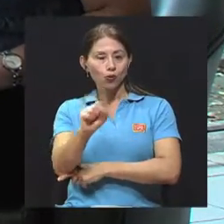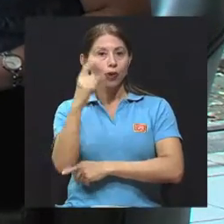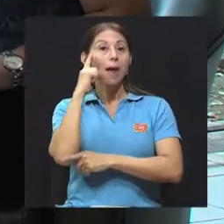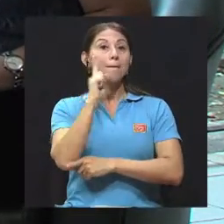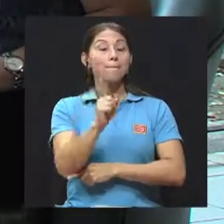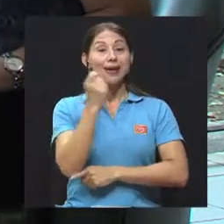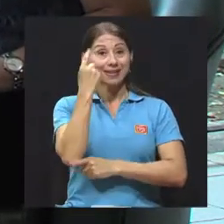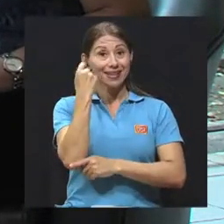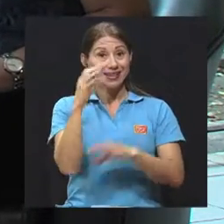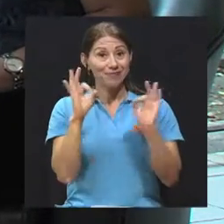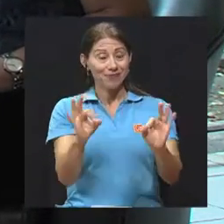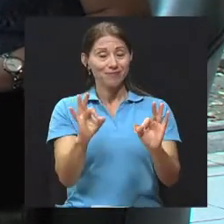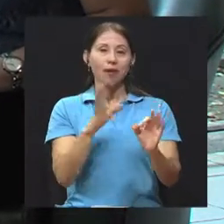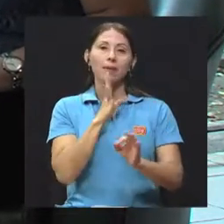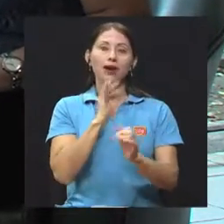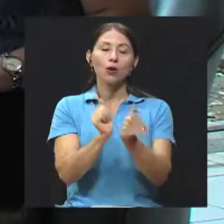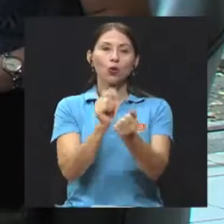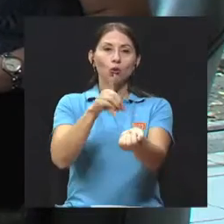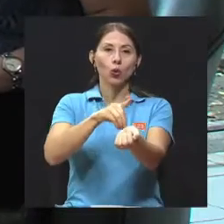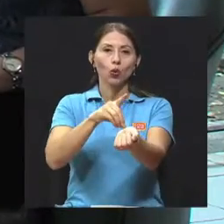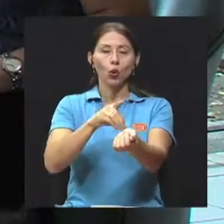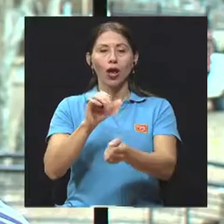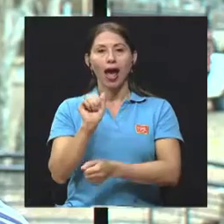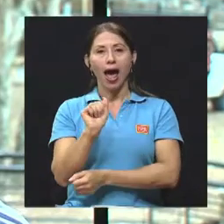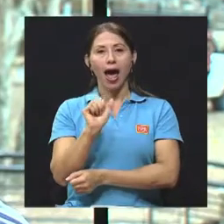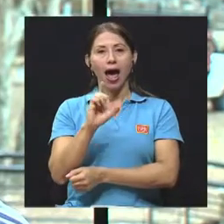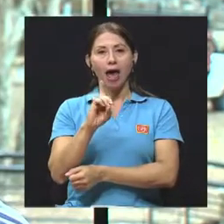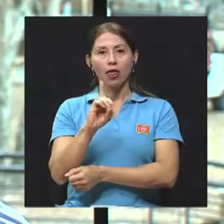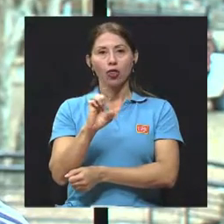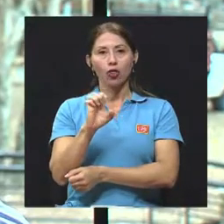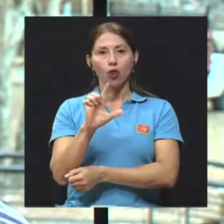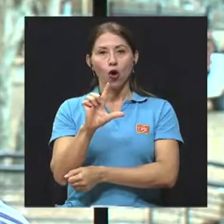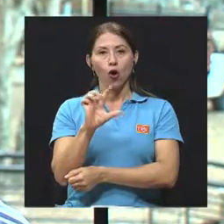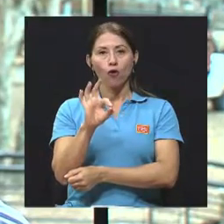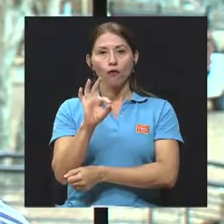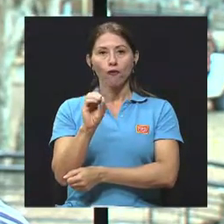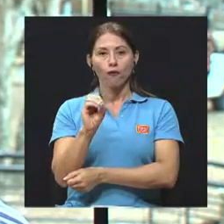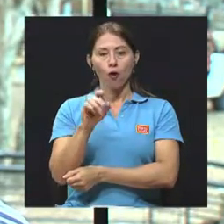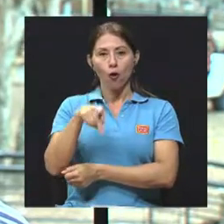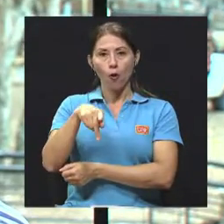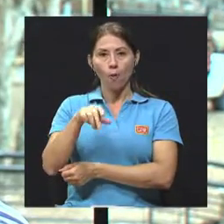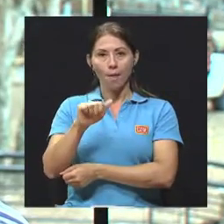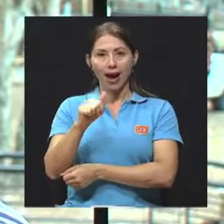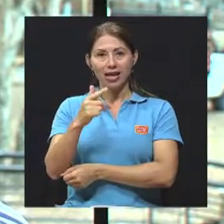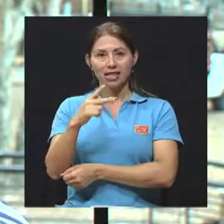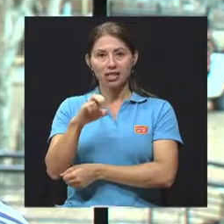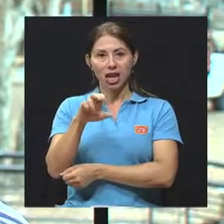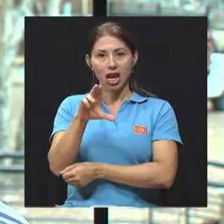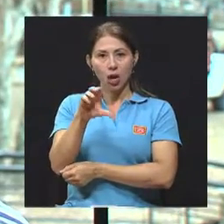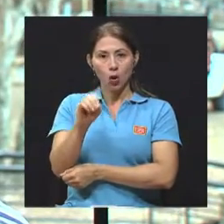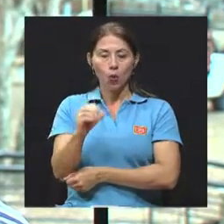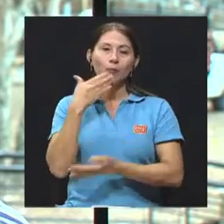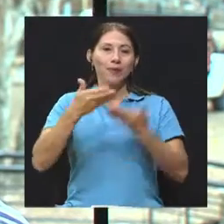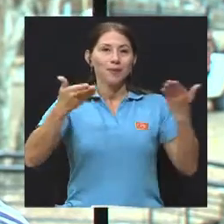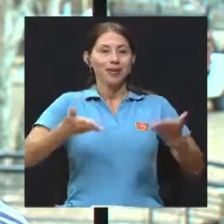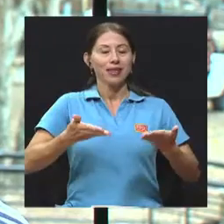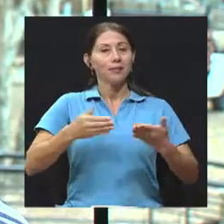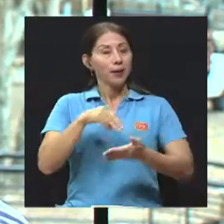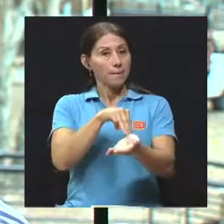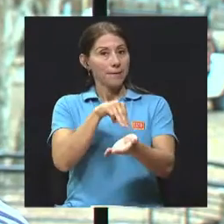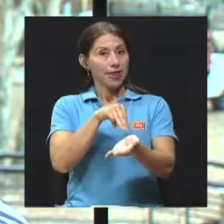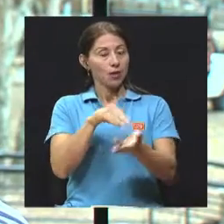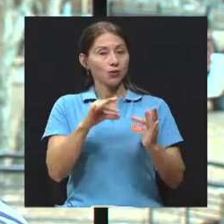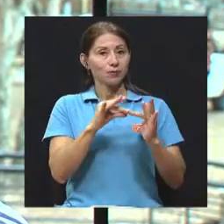padecimiento, vamos a conversar con el doctor Adolfo Pacheco Salazar, a quien le damos la bienvenida, el doctor Adolfo Pacheco Salazar, el médico